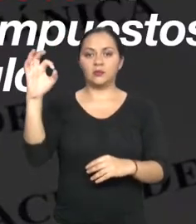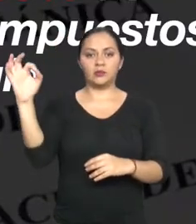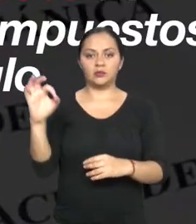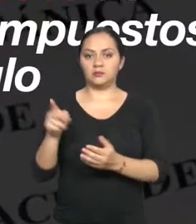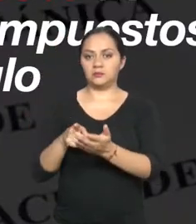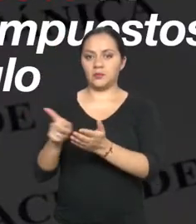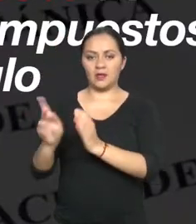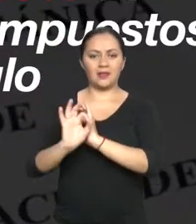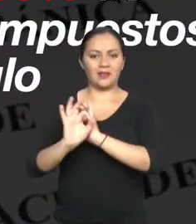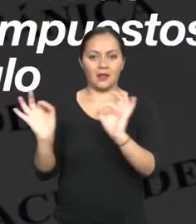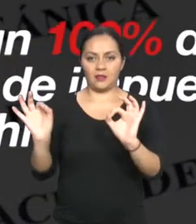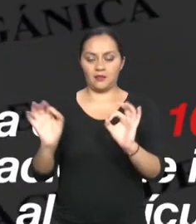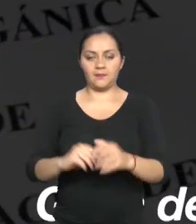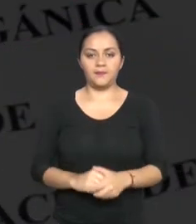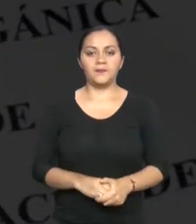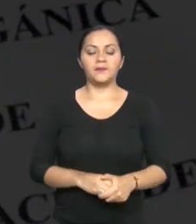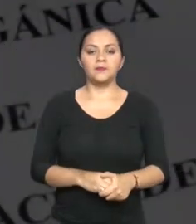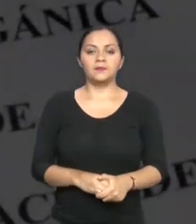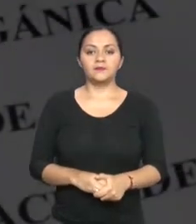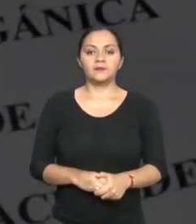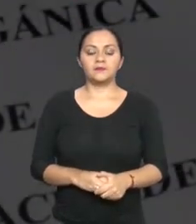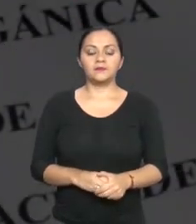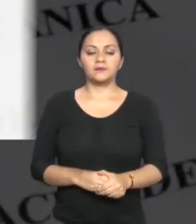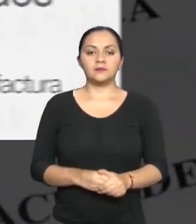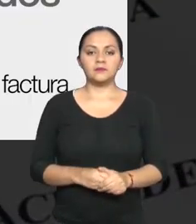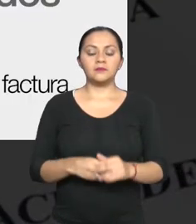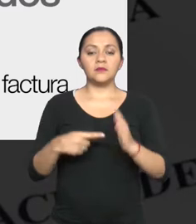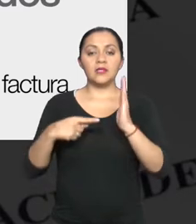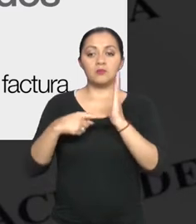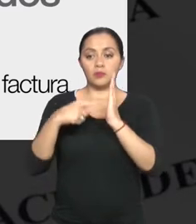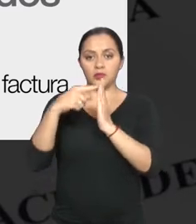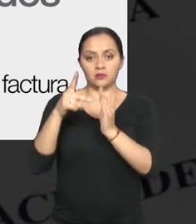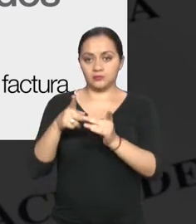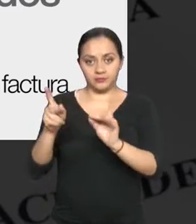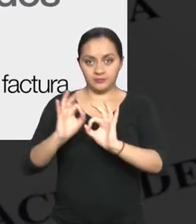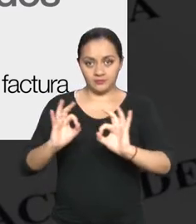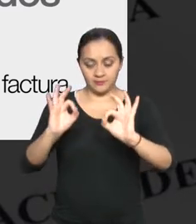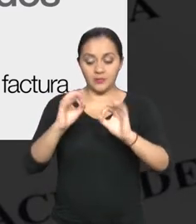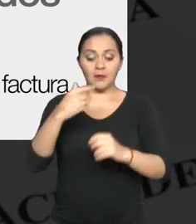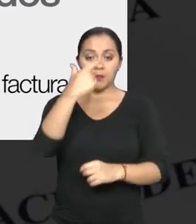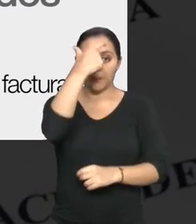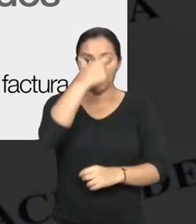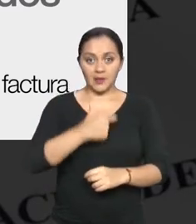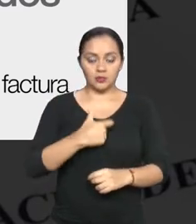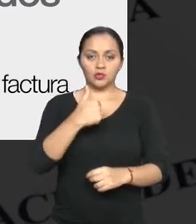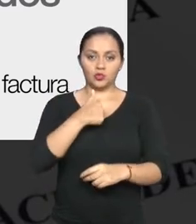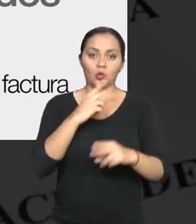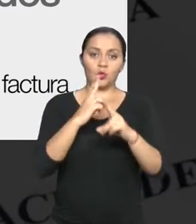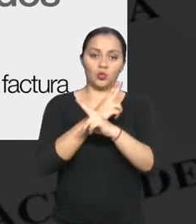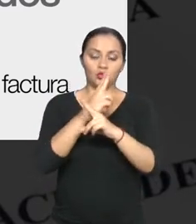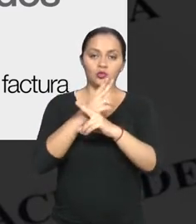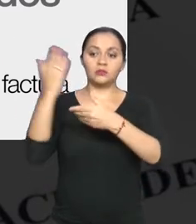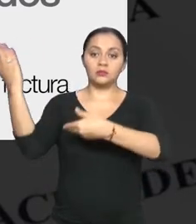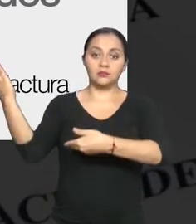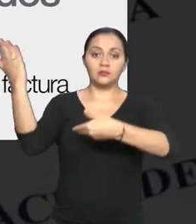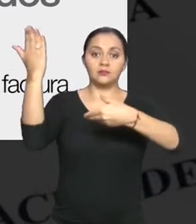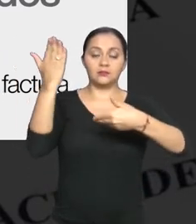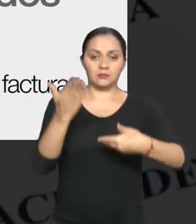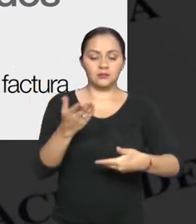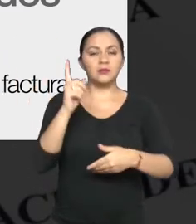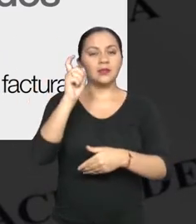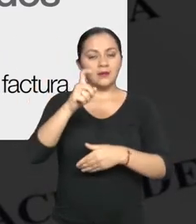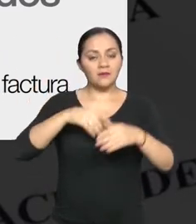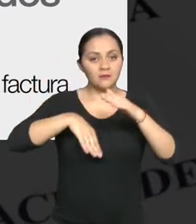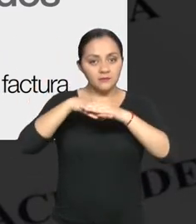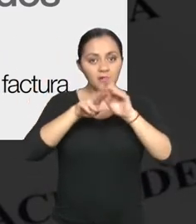exoneración de impuestos. Para uso personal, los vehículos a importarse deben tener un precio FOB máximo